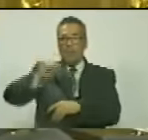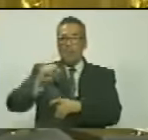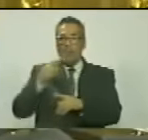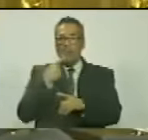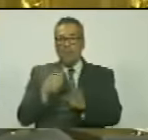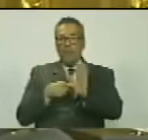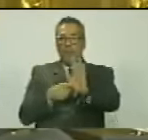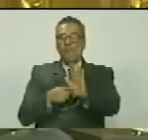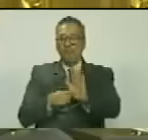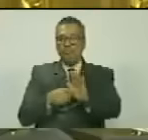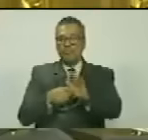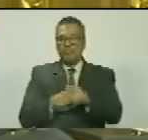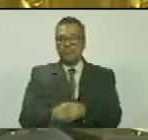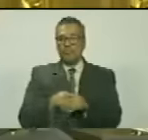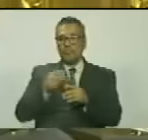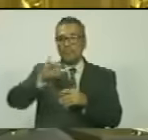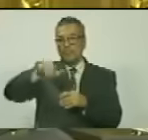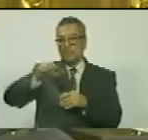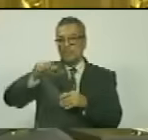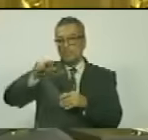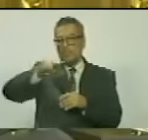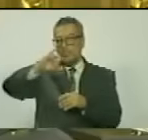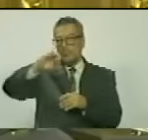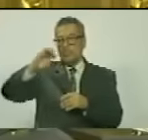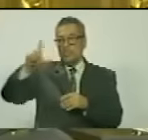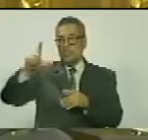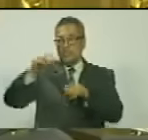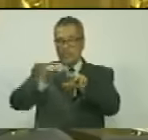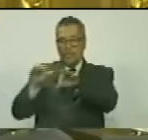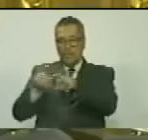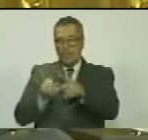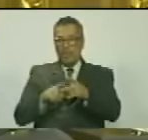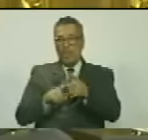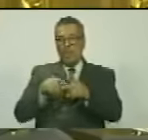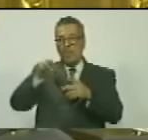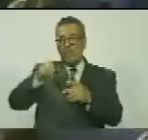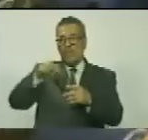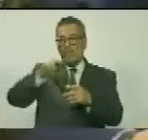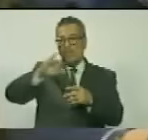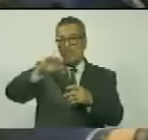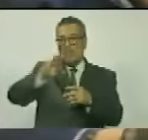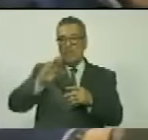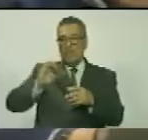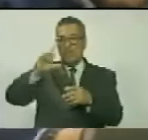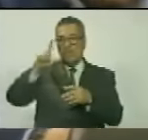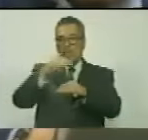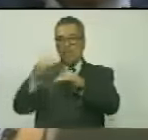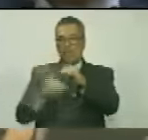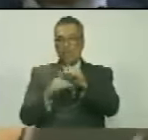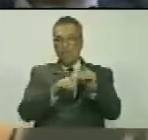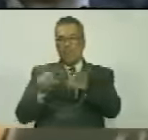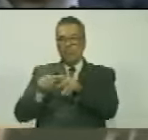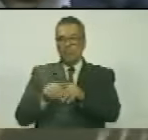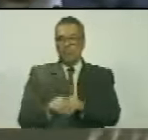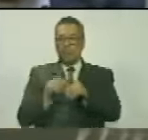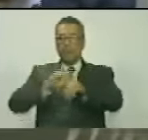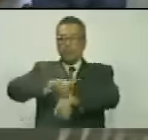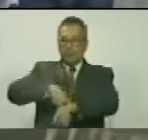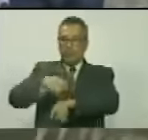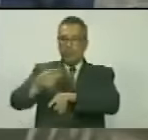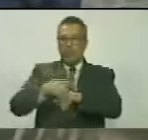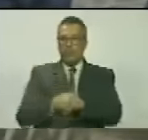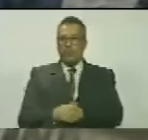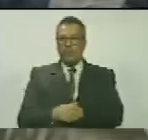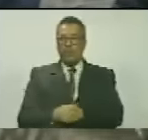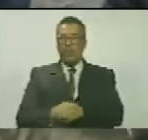postuló a las ciudadanas Jean-Mariel Villaruel como secretaria y Maribel Guedes como subsecretaria. Acto seguido,